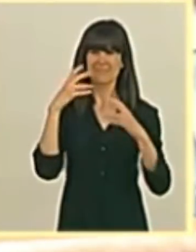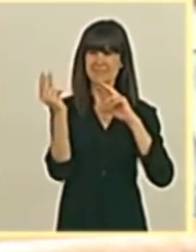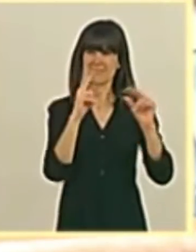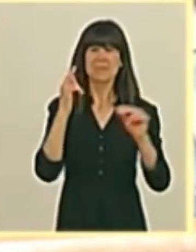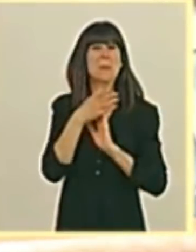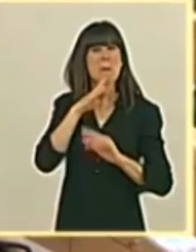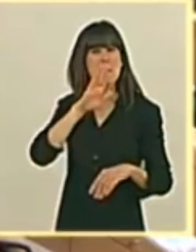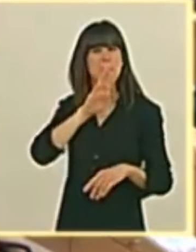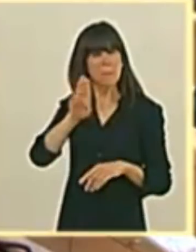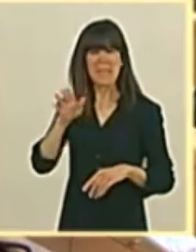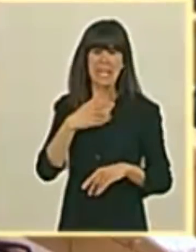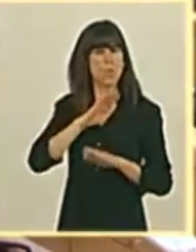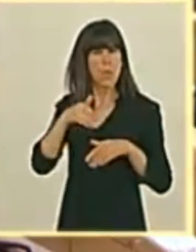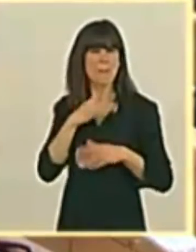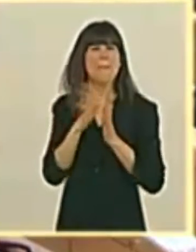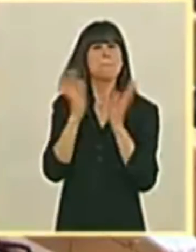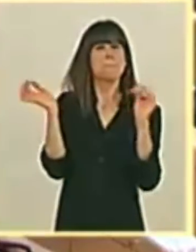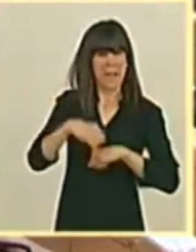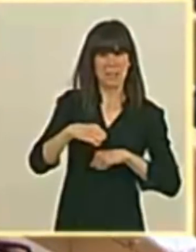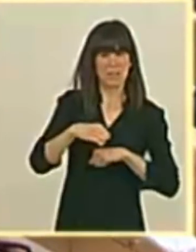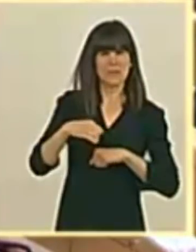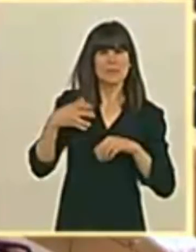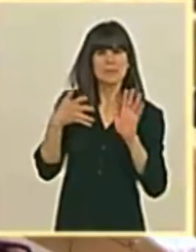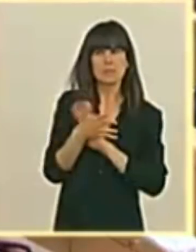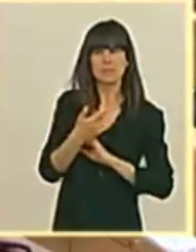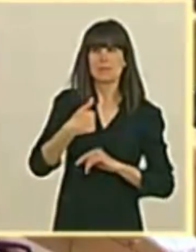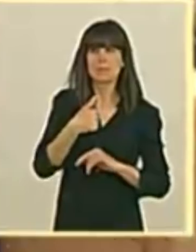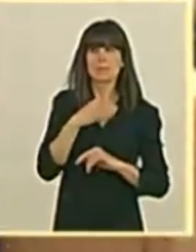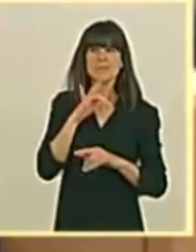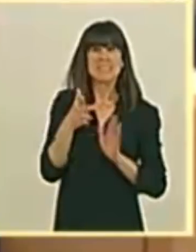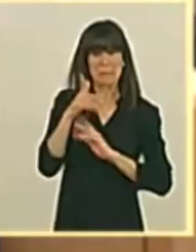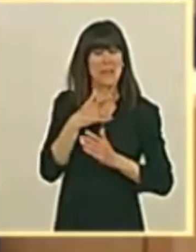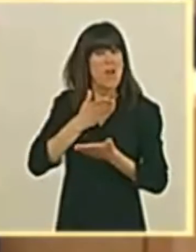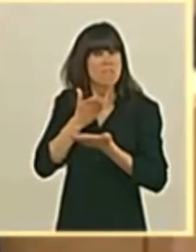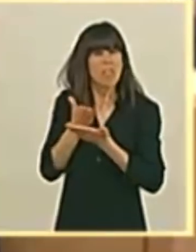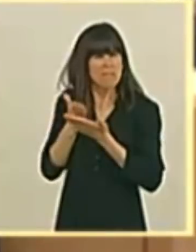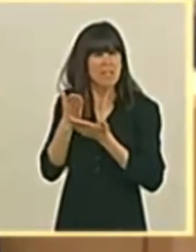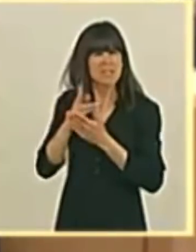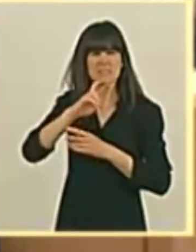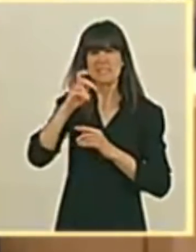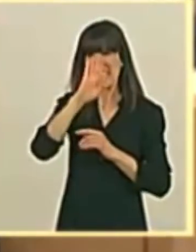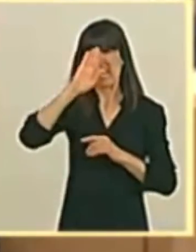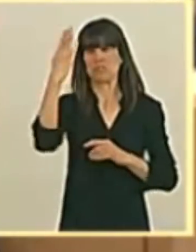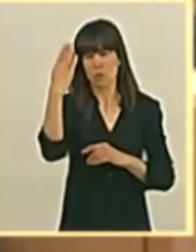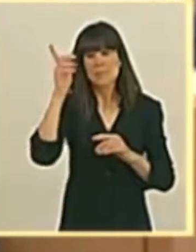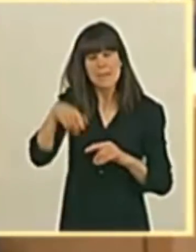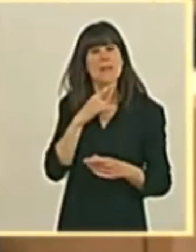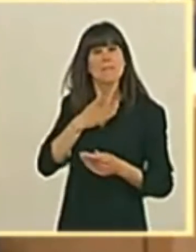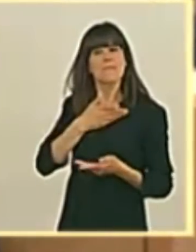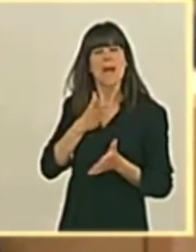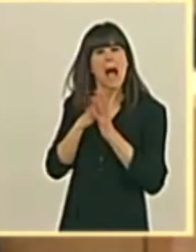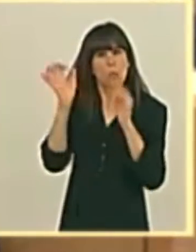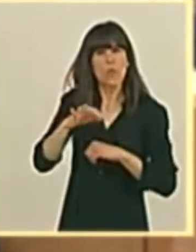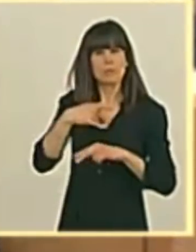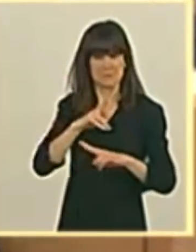Partido Popular volviera al pacto a titrasfugismo. Y le ofrecí también, señoría, un acuerdo en el Plan Nacional de Respuesta